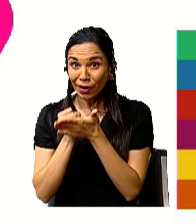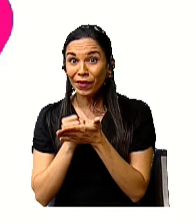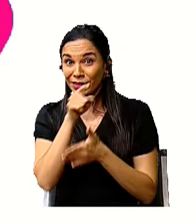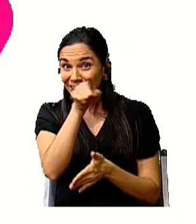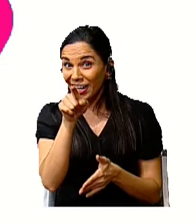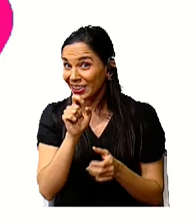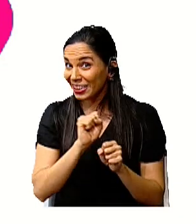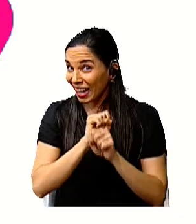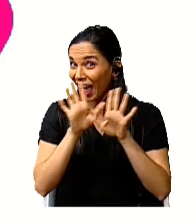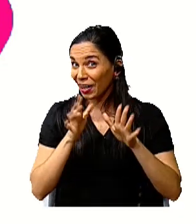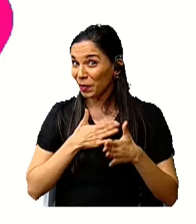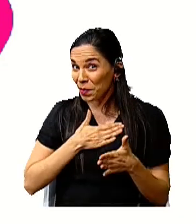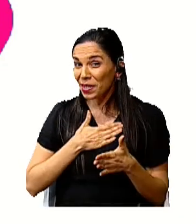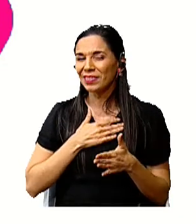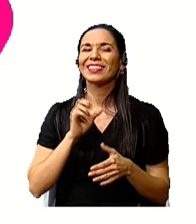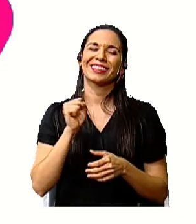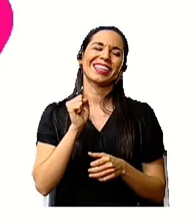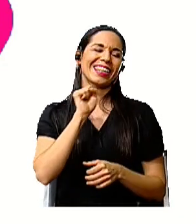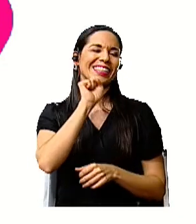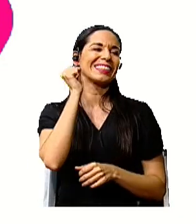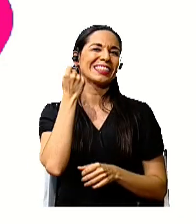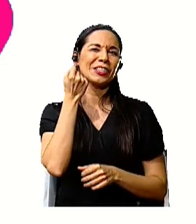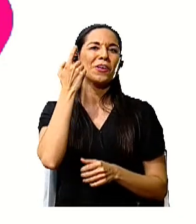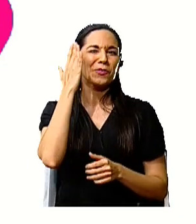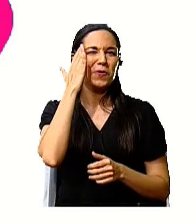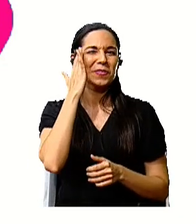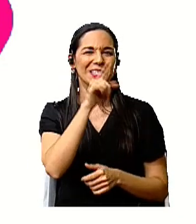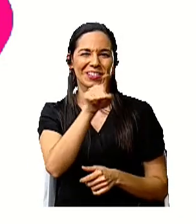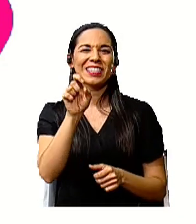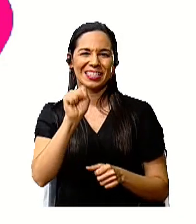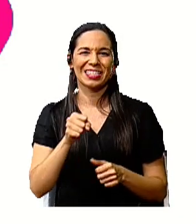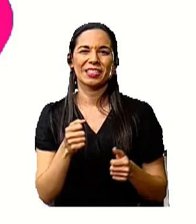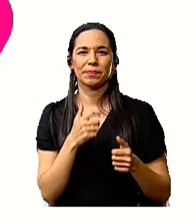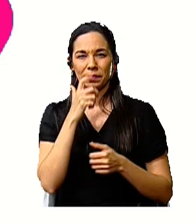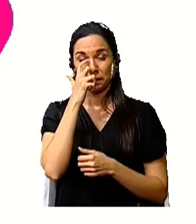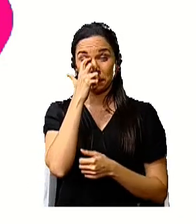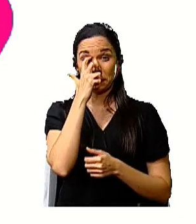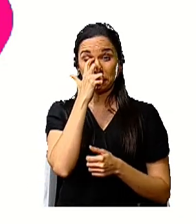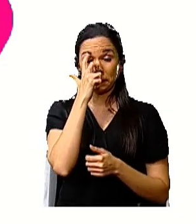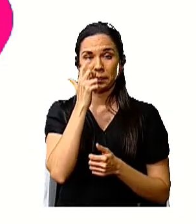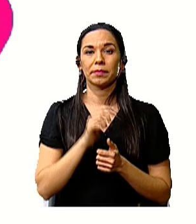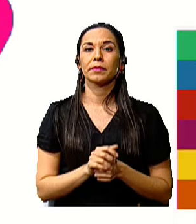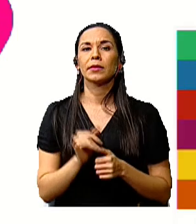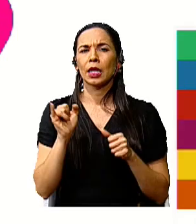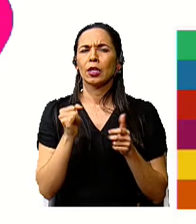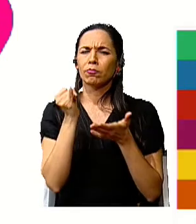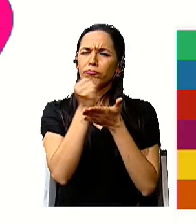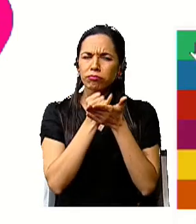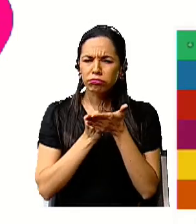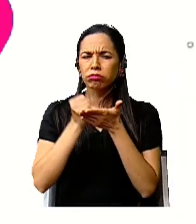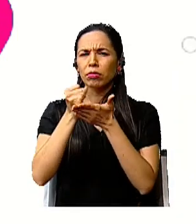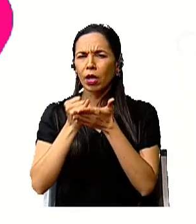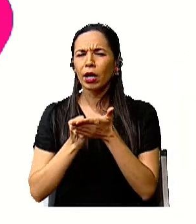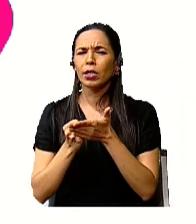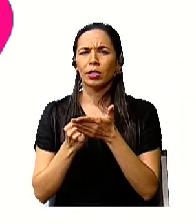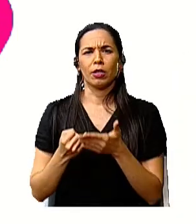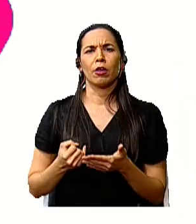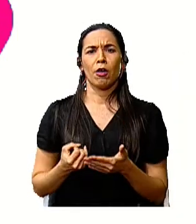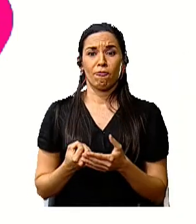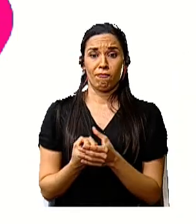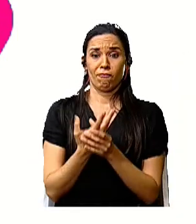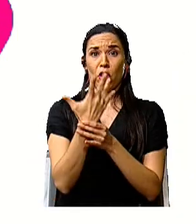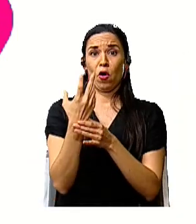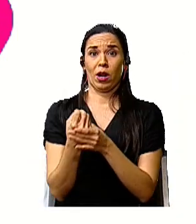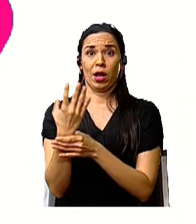Estoy segura que sí. Vamos a tratar de hacer entonces acá la representación de la flora de